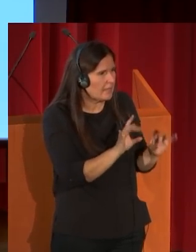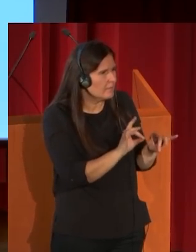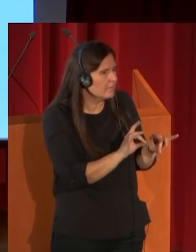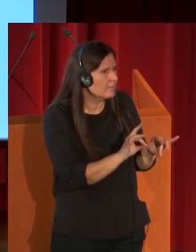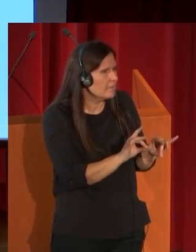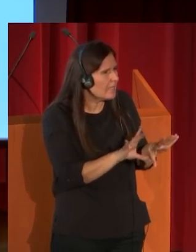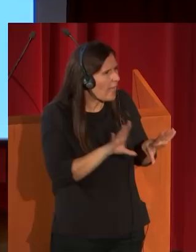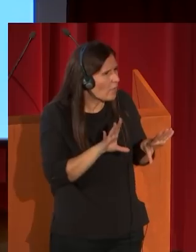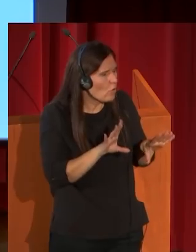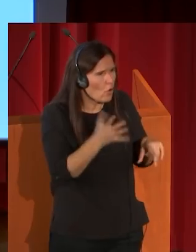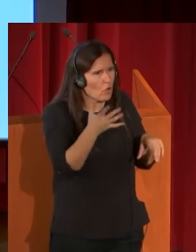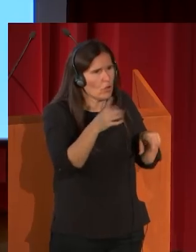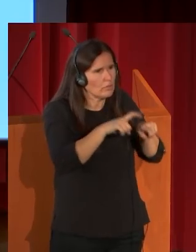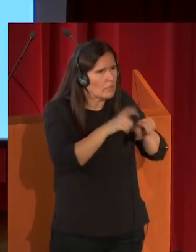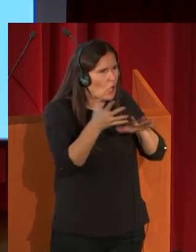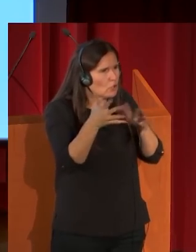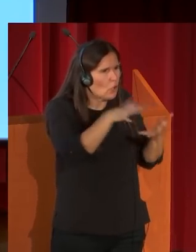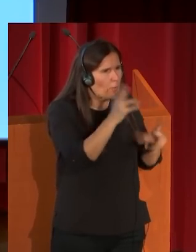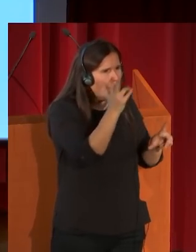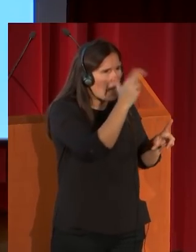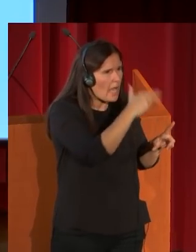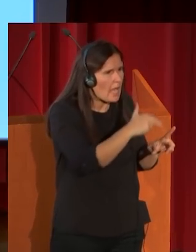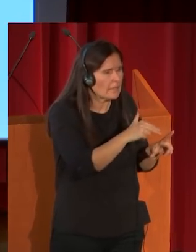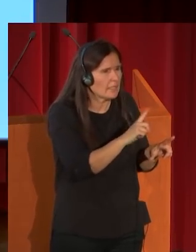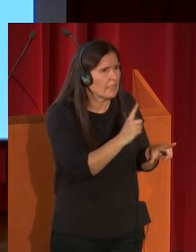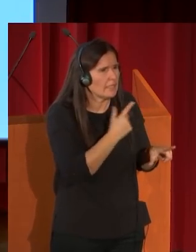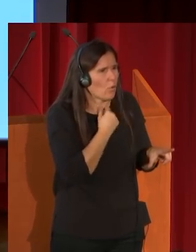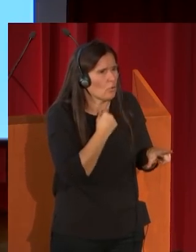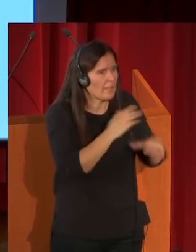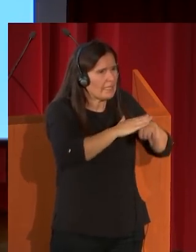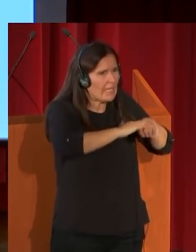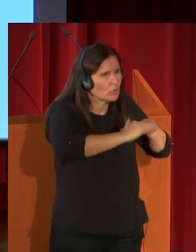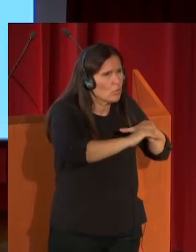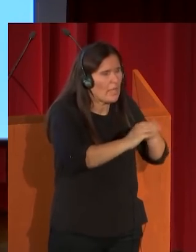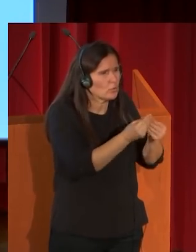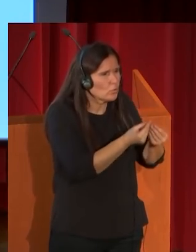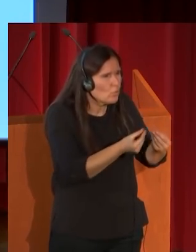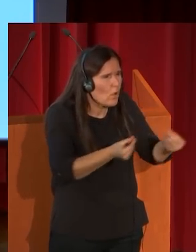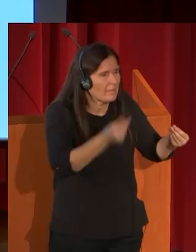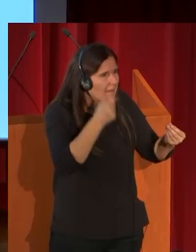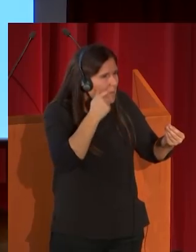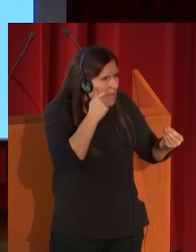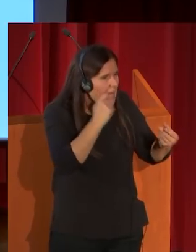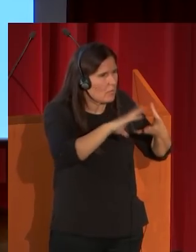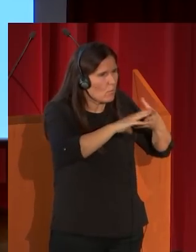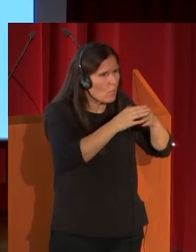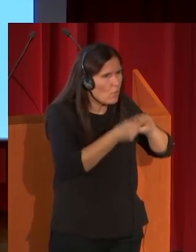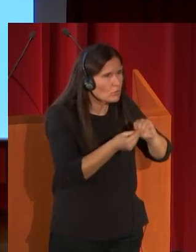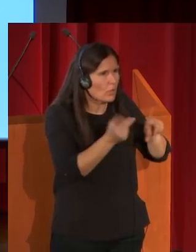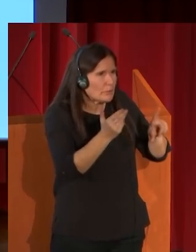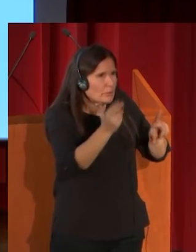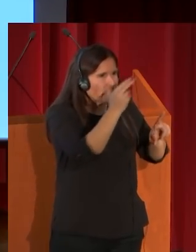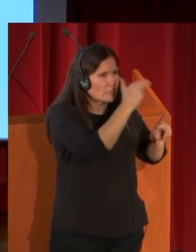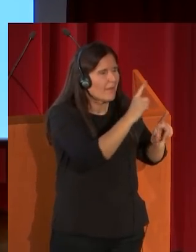de las sombras, ese gusto por las texturas suaves de la piel y de los músculos, nos